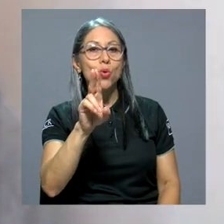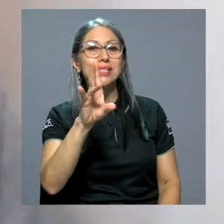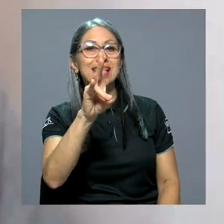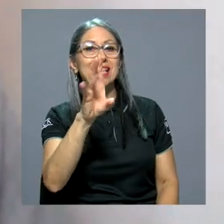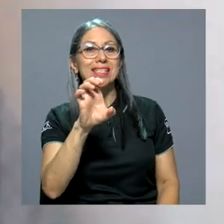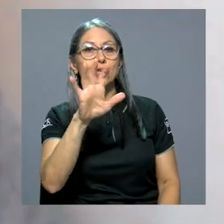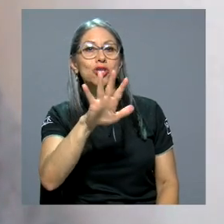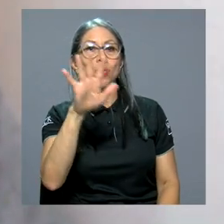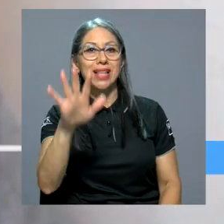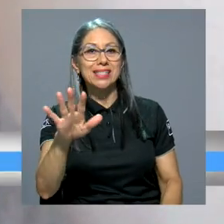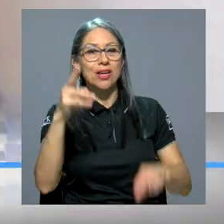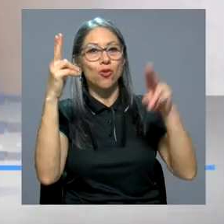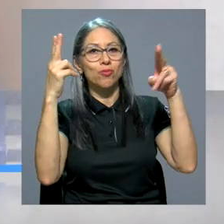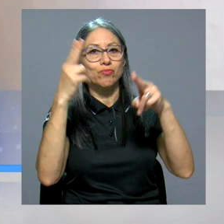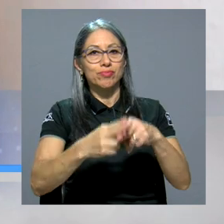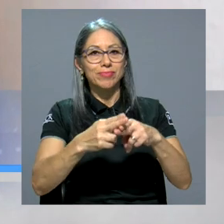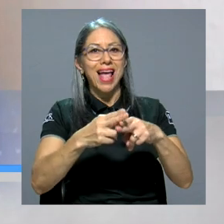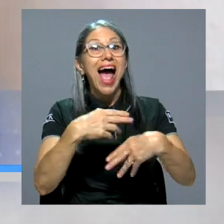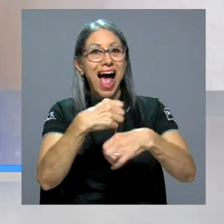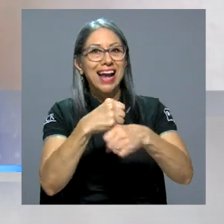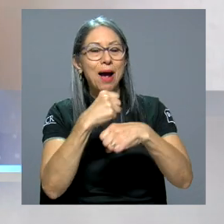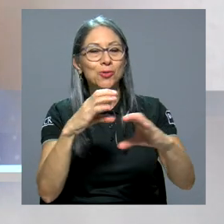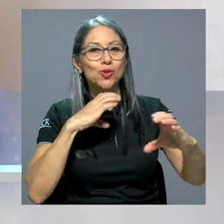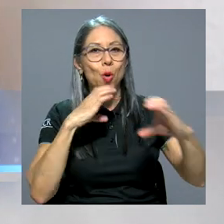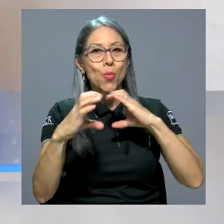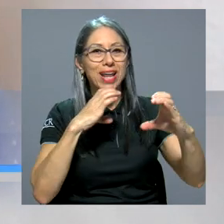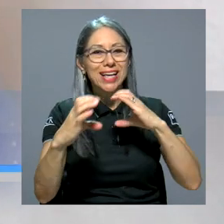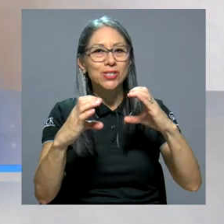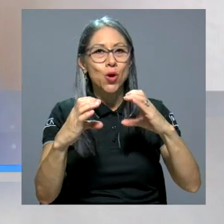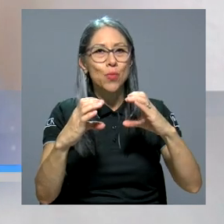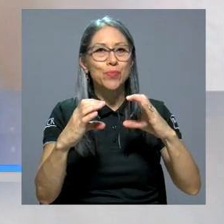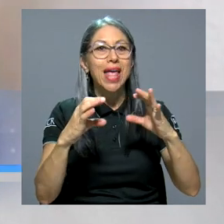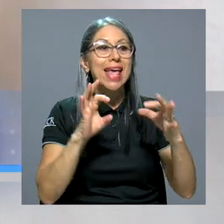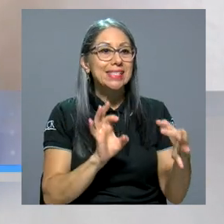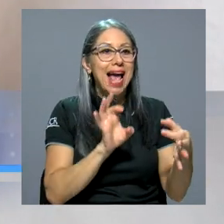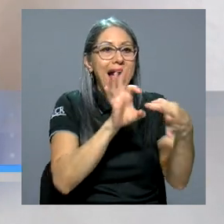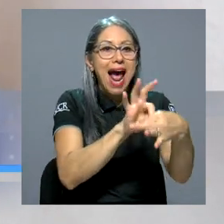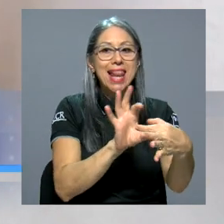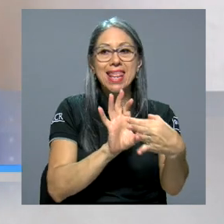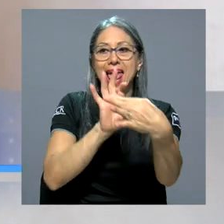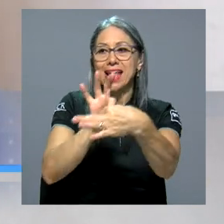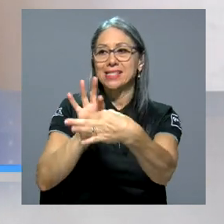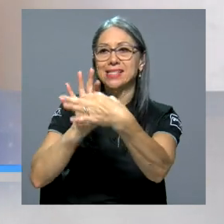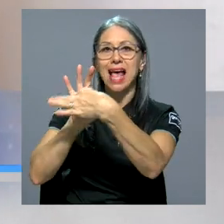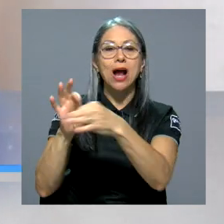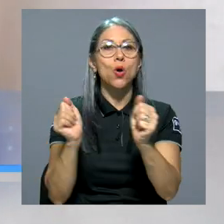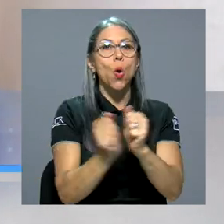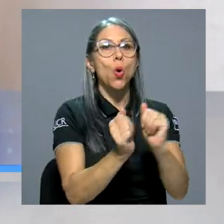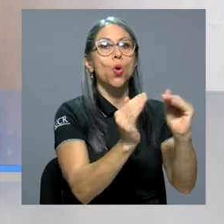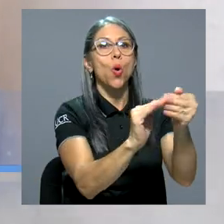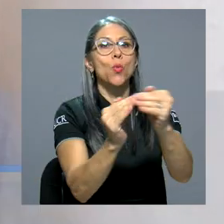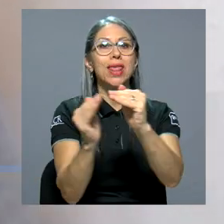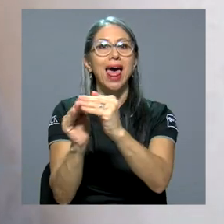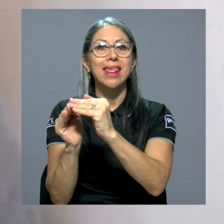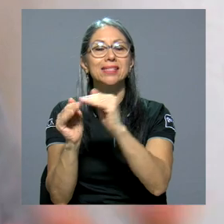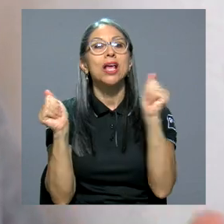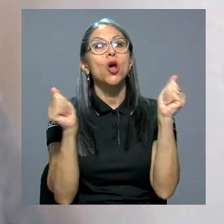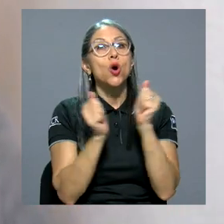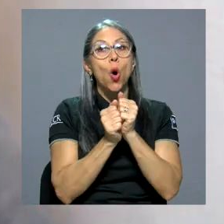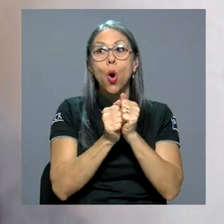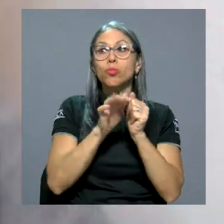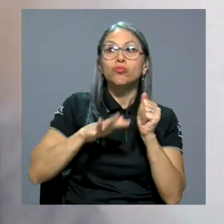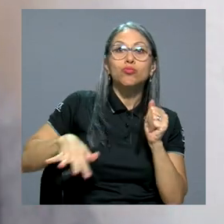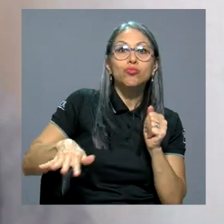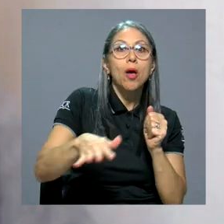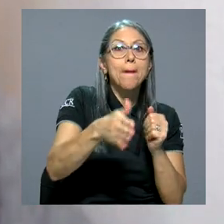755 Hagamos Comunicación es una alianza con las comunidades, con los medios locales y